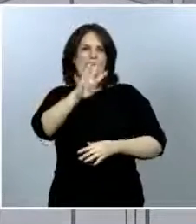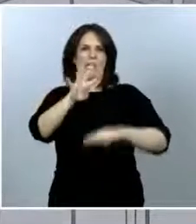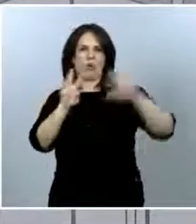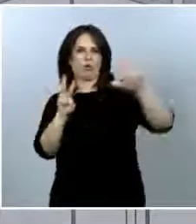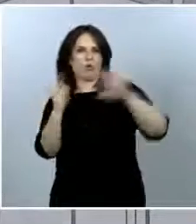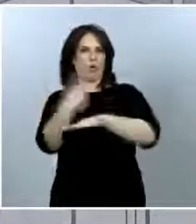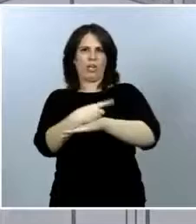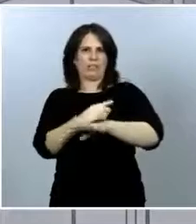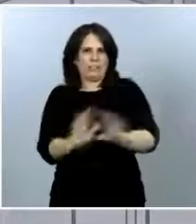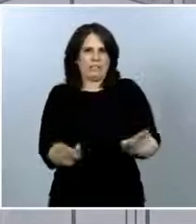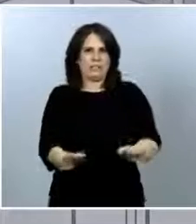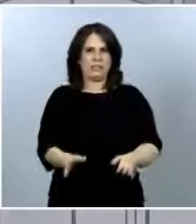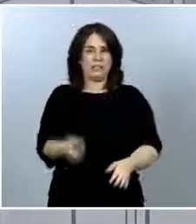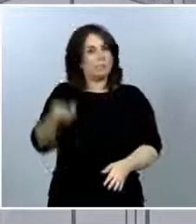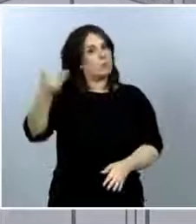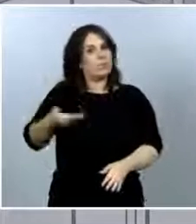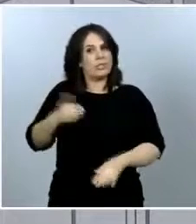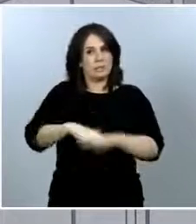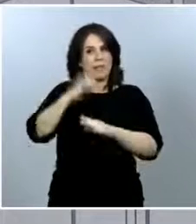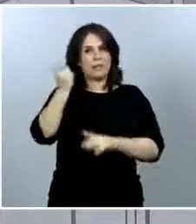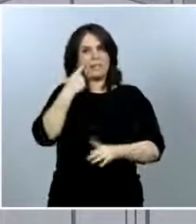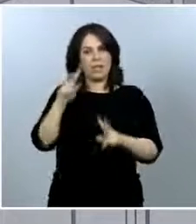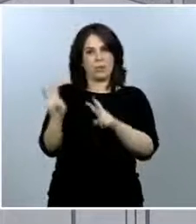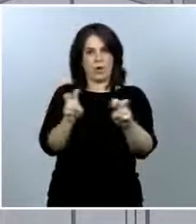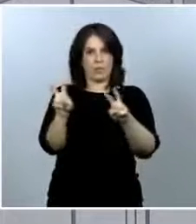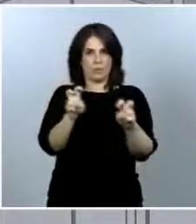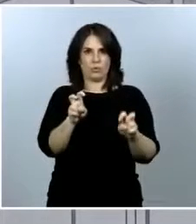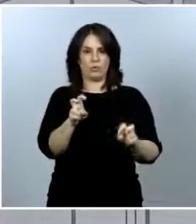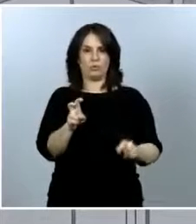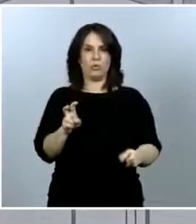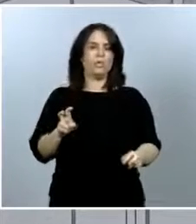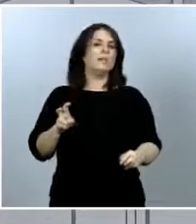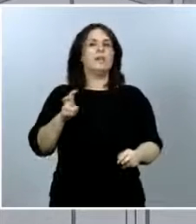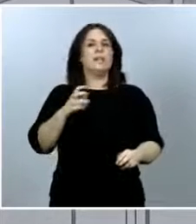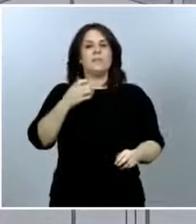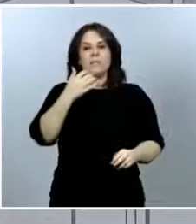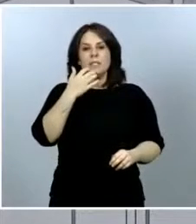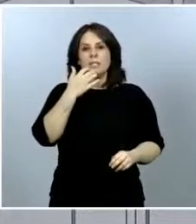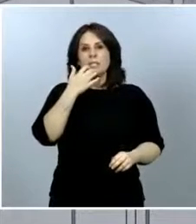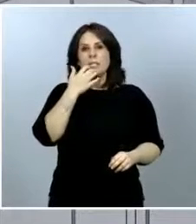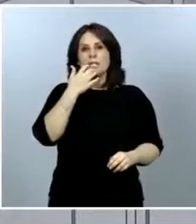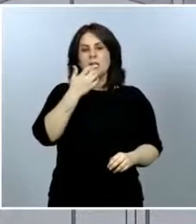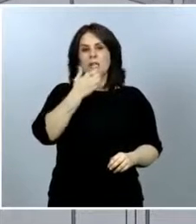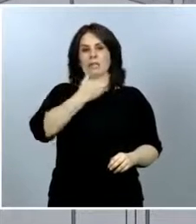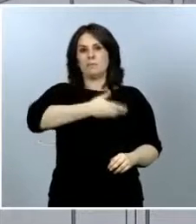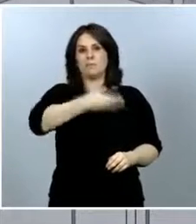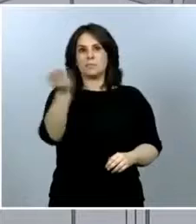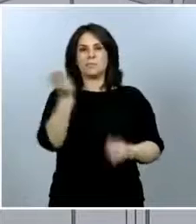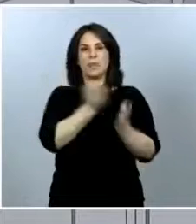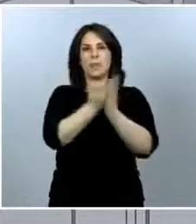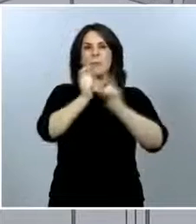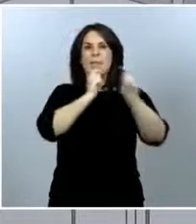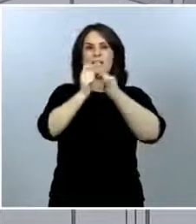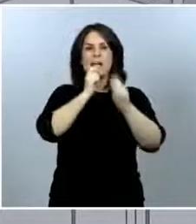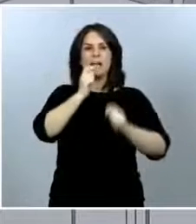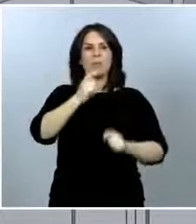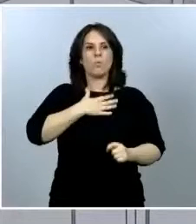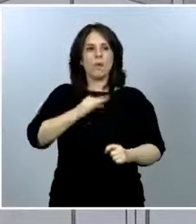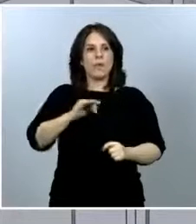casos y si han tenido oportunidad de leer la prensa, también a la hora de detectar los posibles